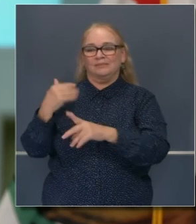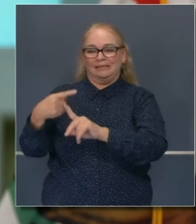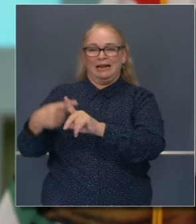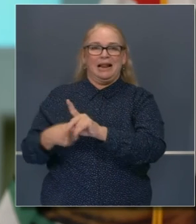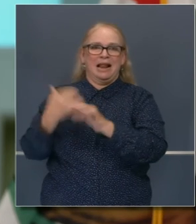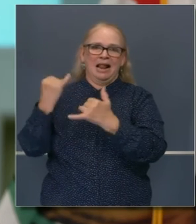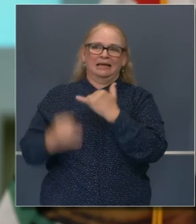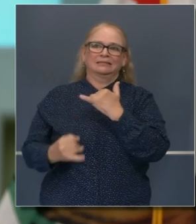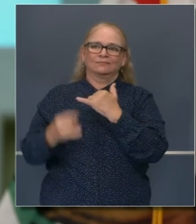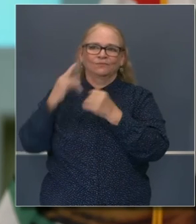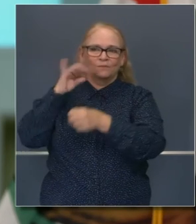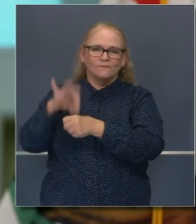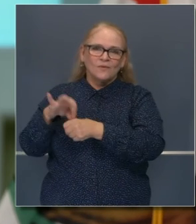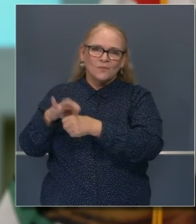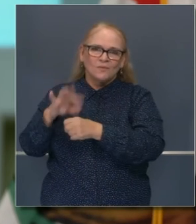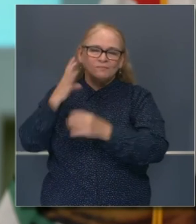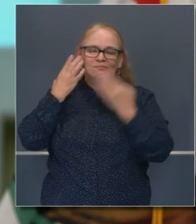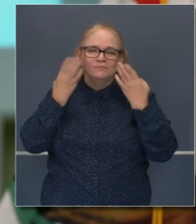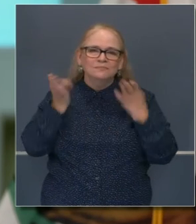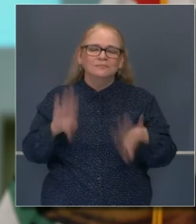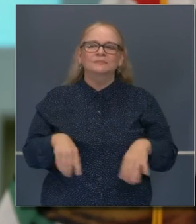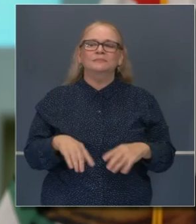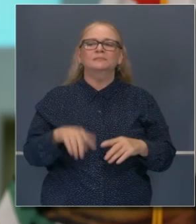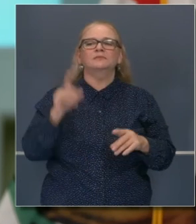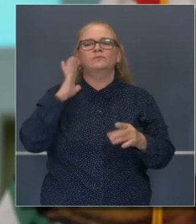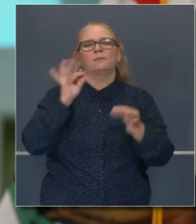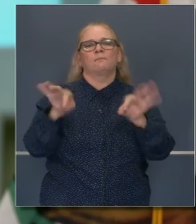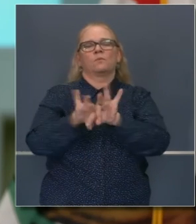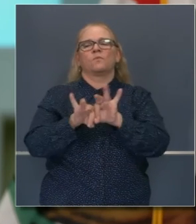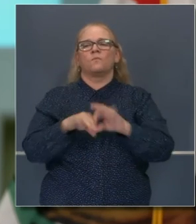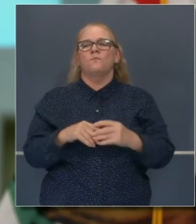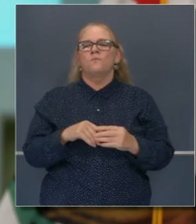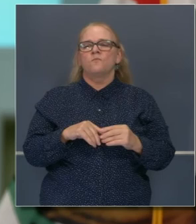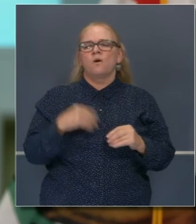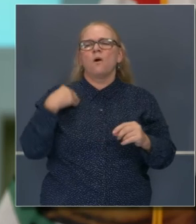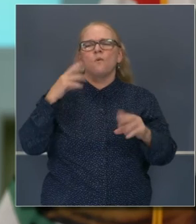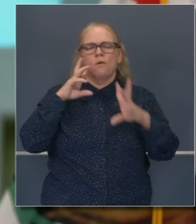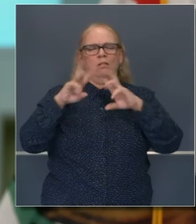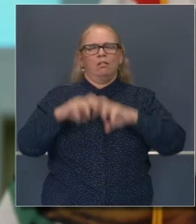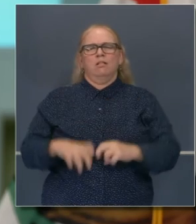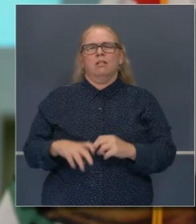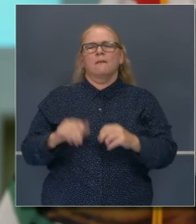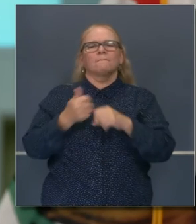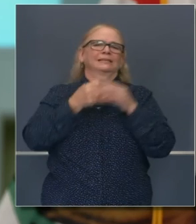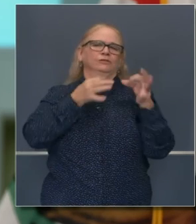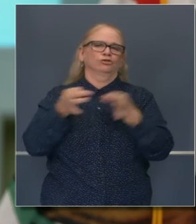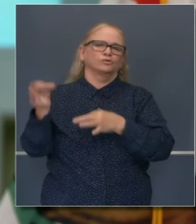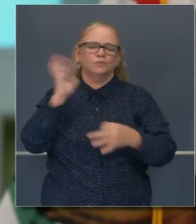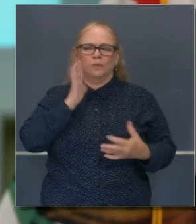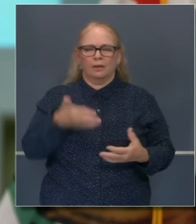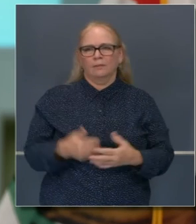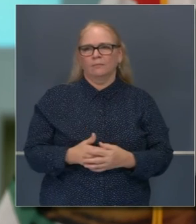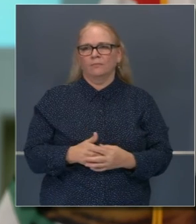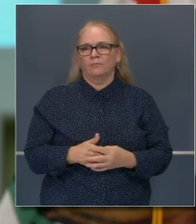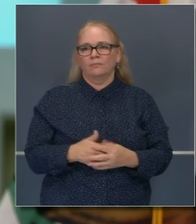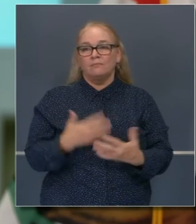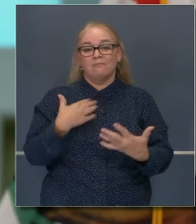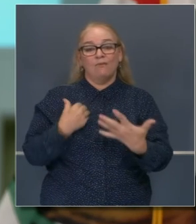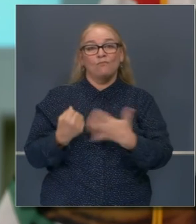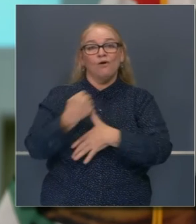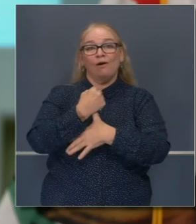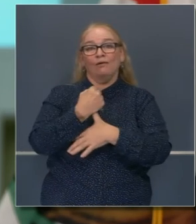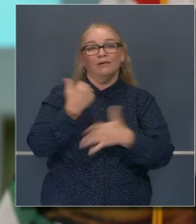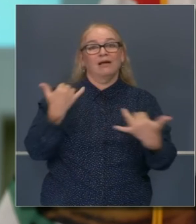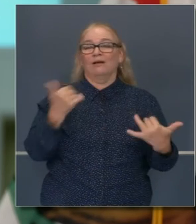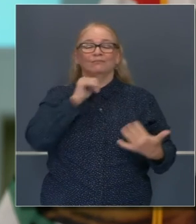final de las elecciones en este mes, me doy cuenta de la importancia de esto y haremos una determinación. Pero mi responsabilidad